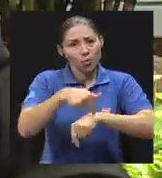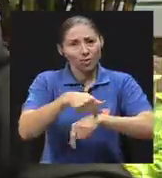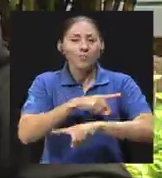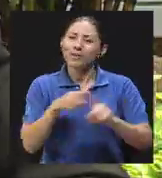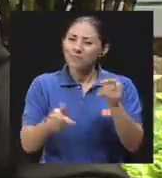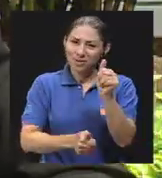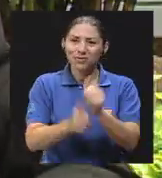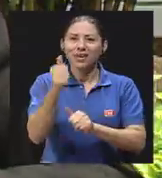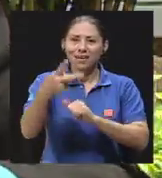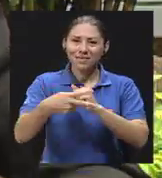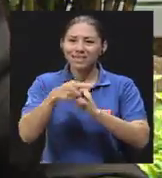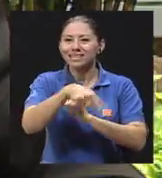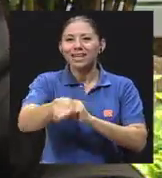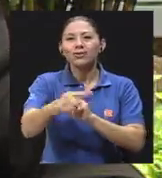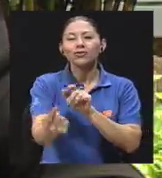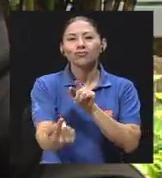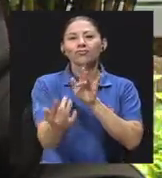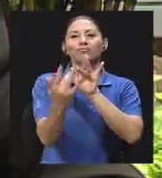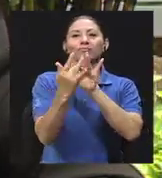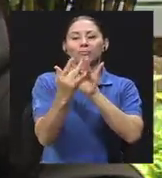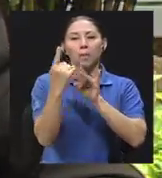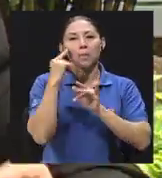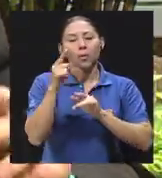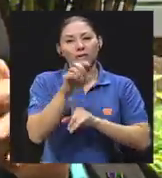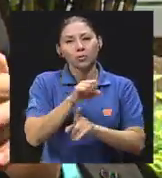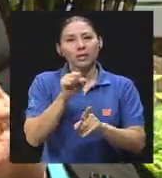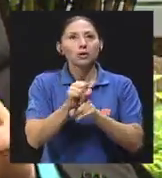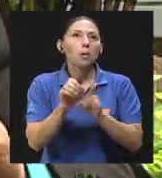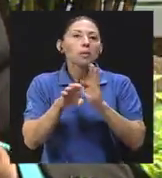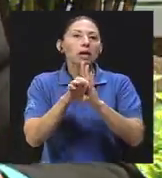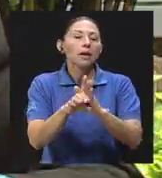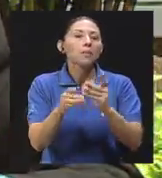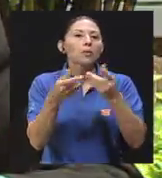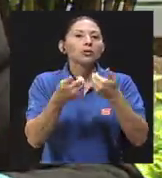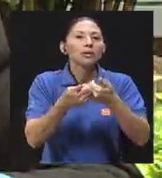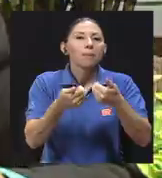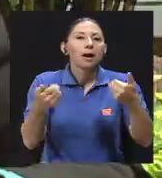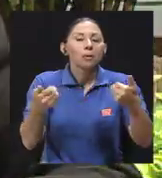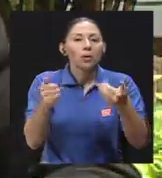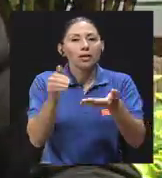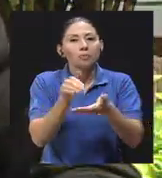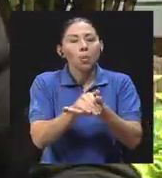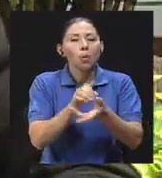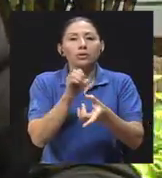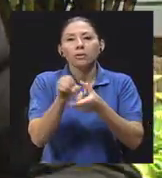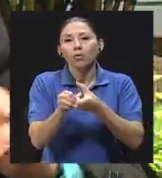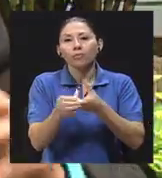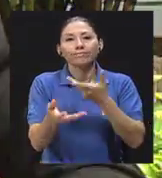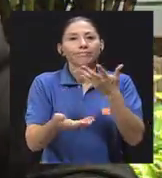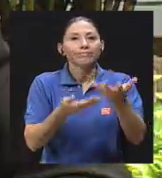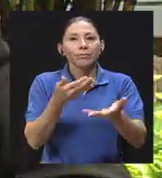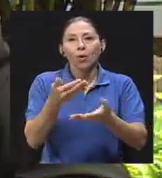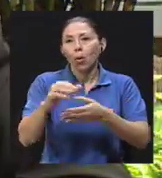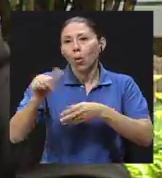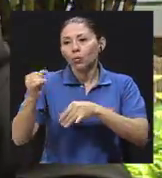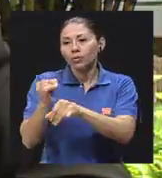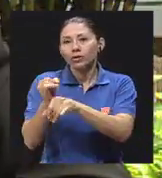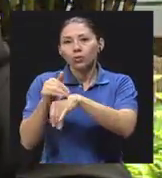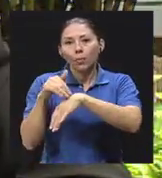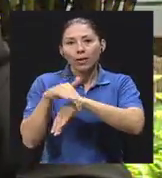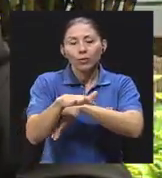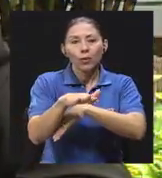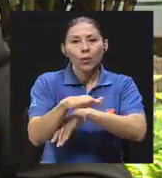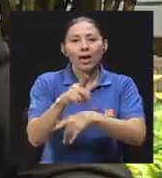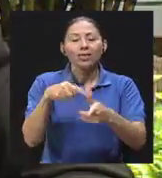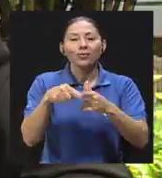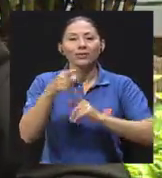me separé. Y entonces cuando nos separamos, nos damos cuenta que no estábamos cercanos a los hijos.